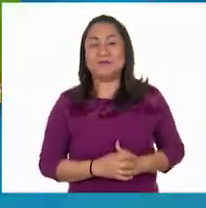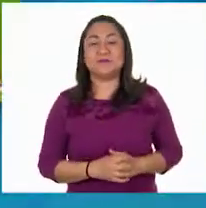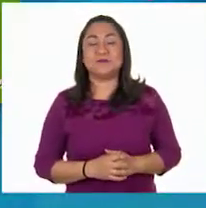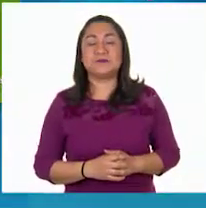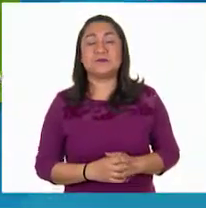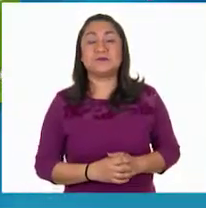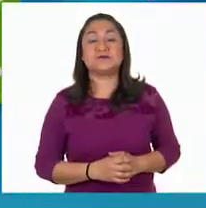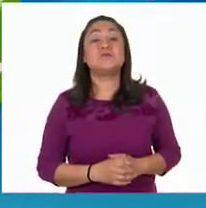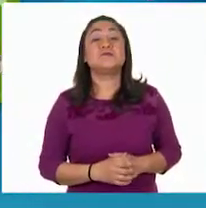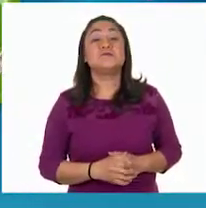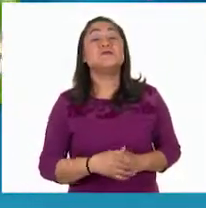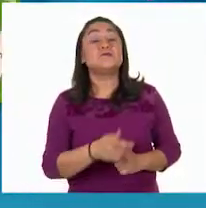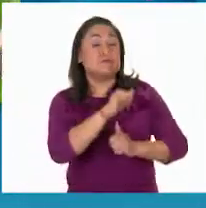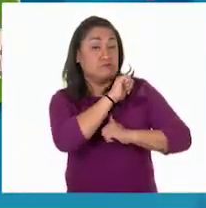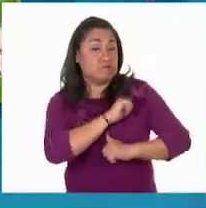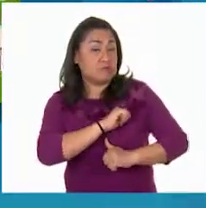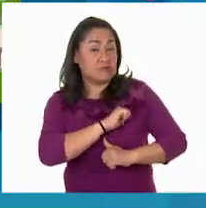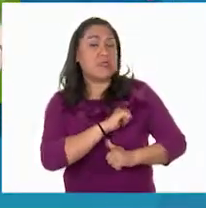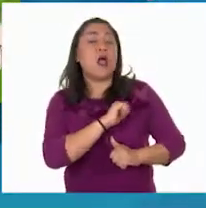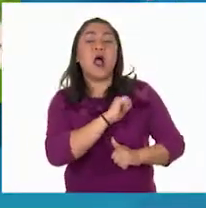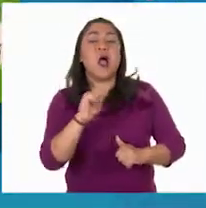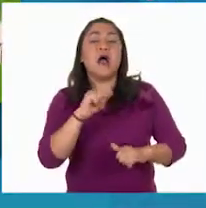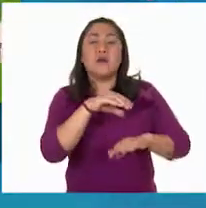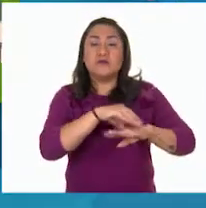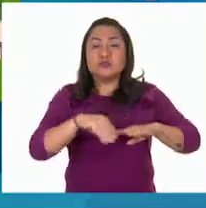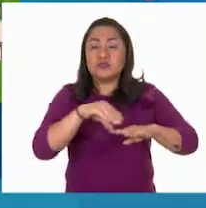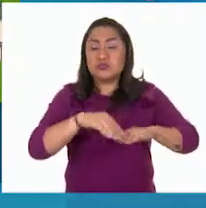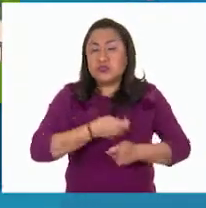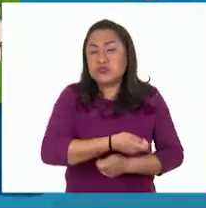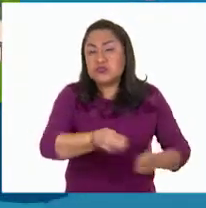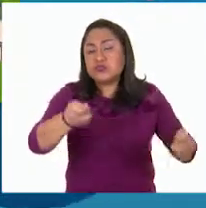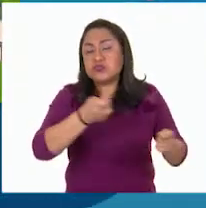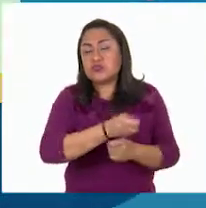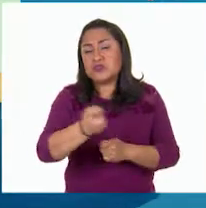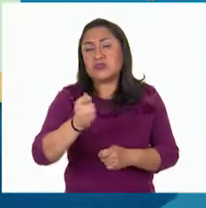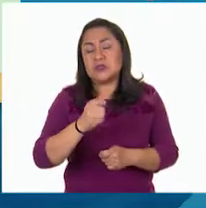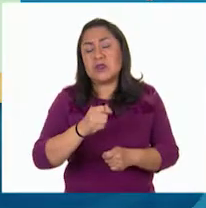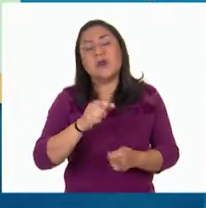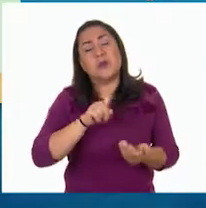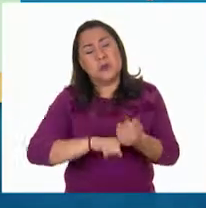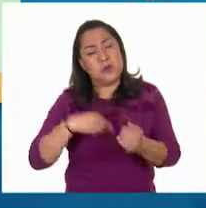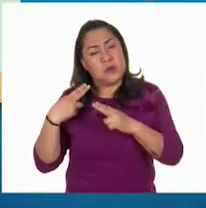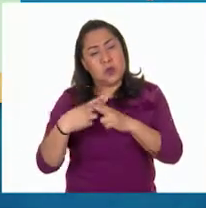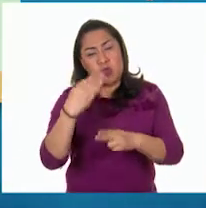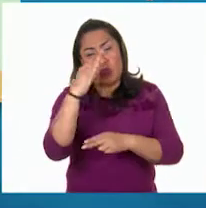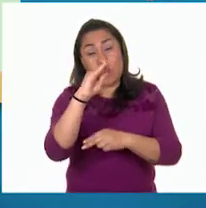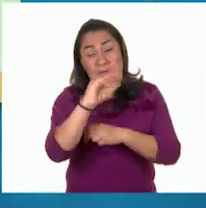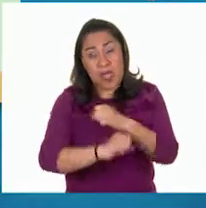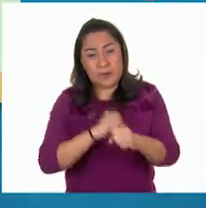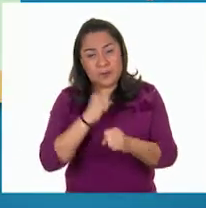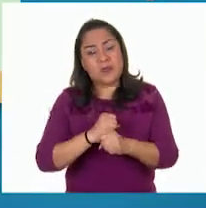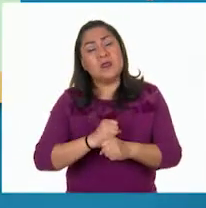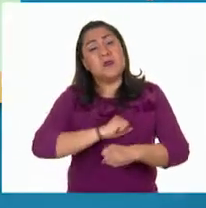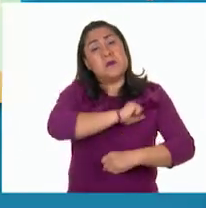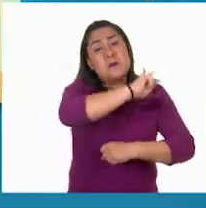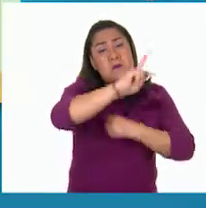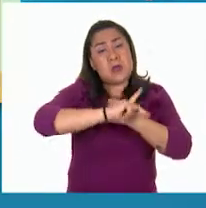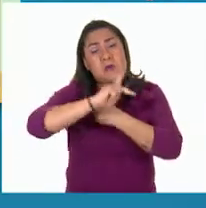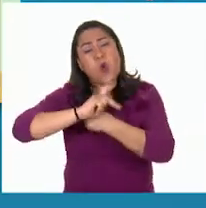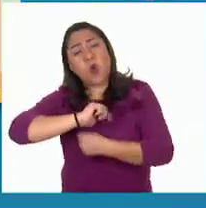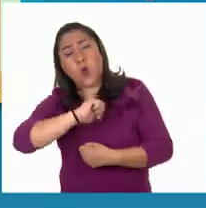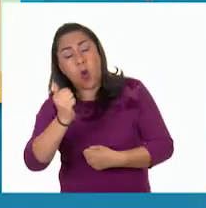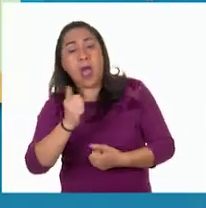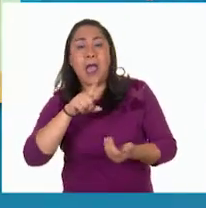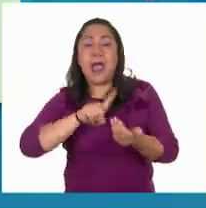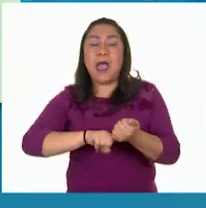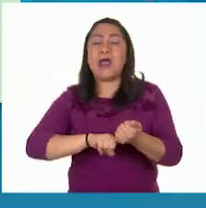Es el encargado de emitir los billetes del país desde hace más de 90 años. En otros países, el valor de los billetes estaba respaldado